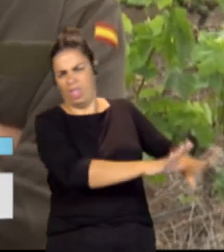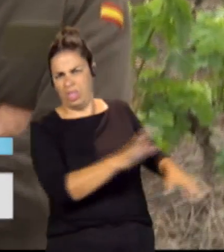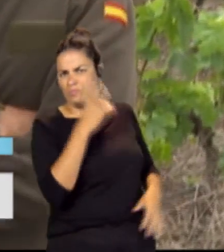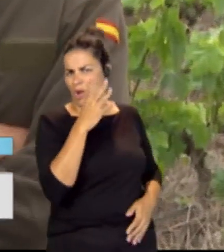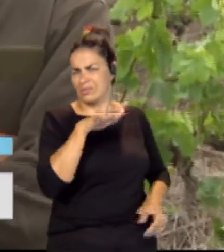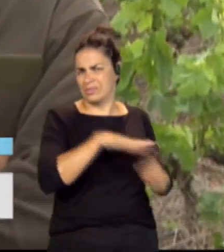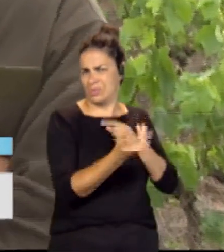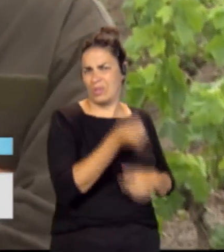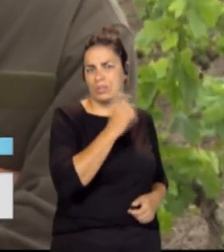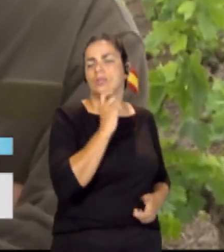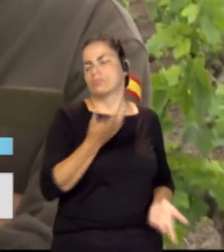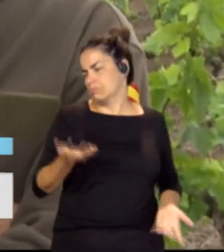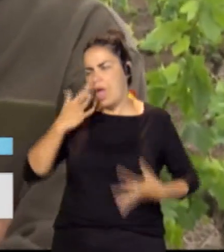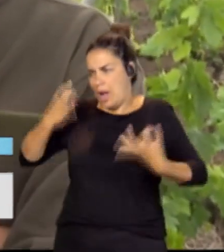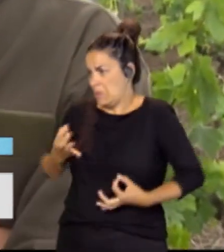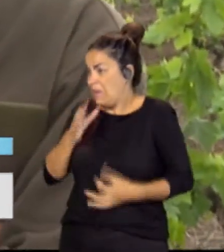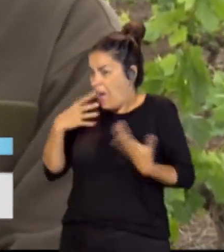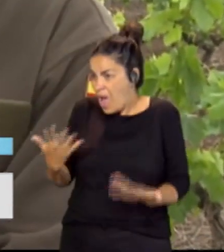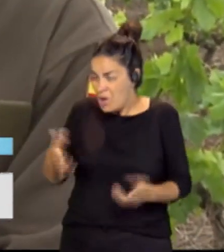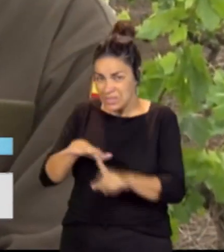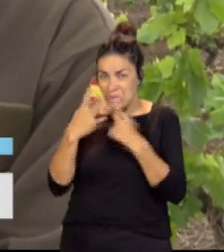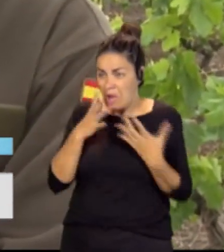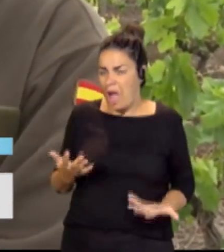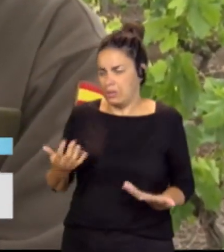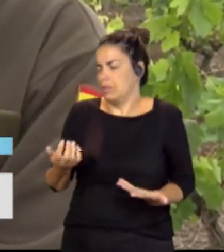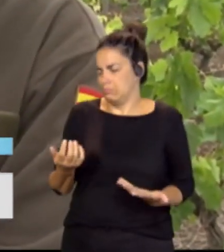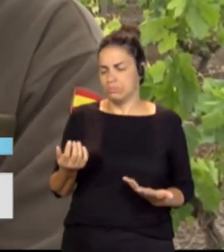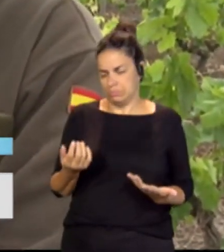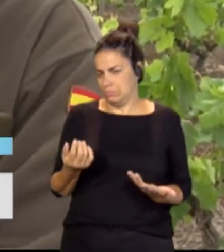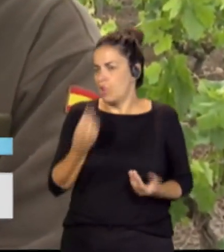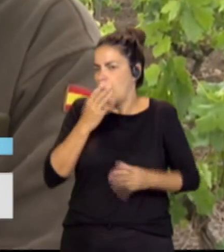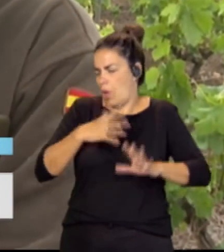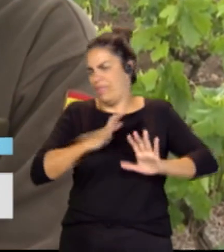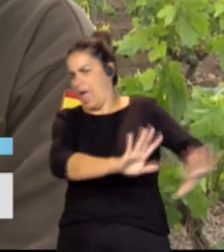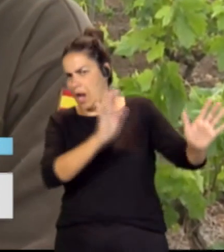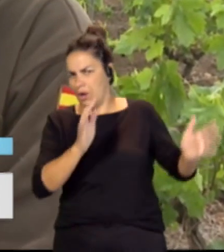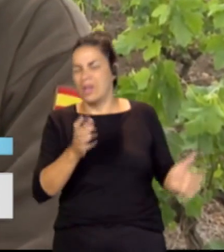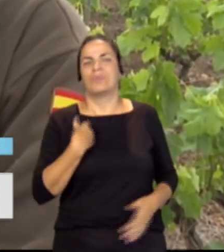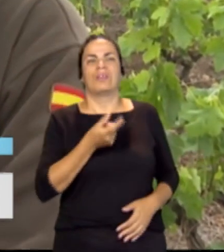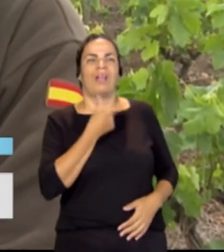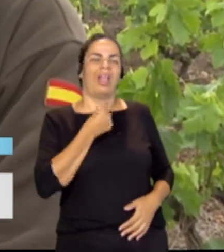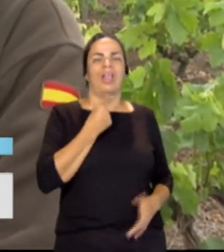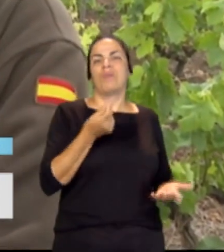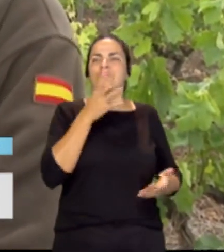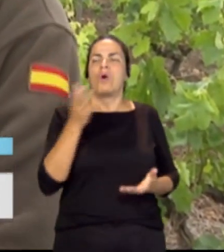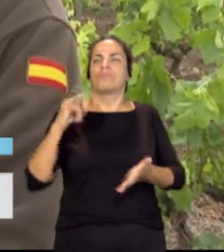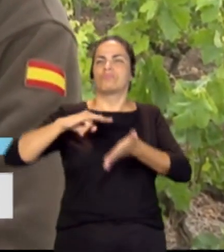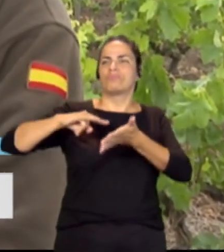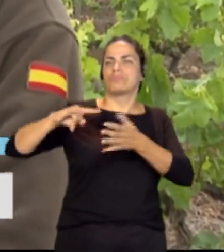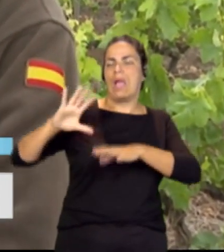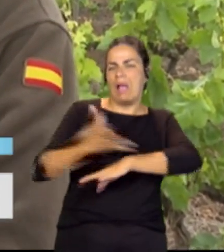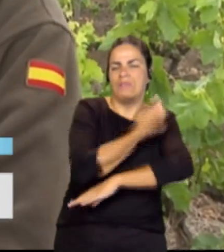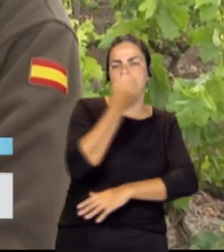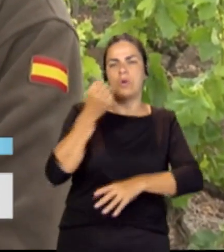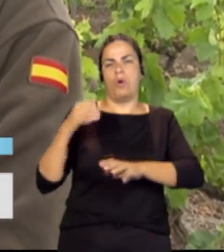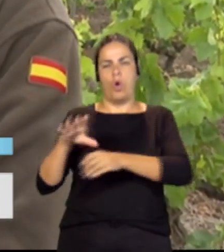Realmente el campo está para dejarlo. Ahora mismo, a mí me hace gracia cuando se están haciendo grandes proyectos desde la Consejería de Agricultura o desde el Cabildo, está yendo a